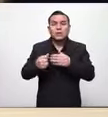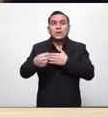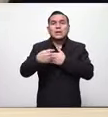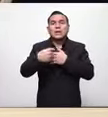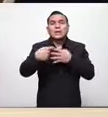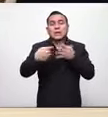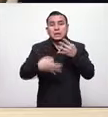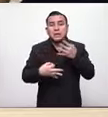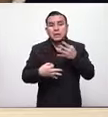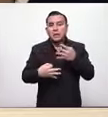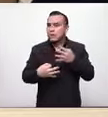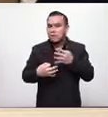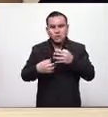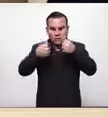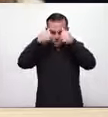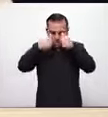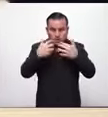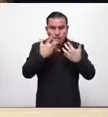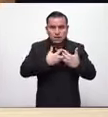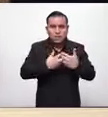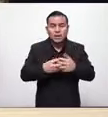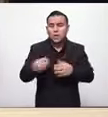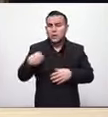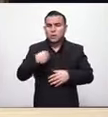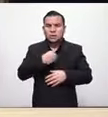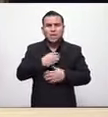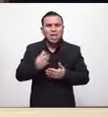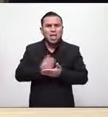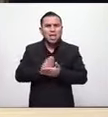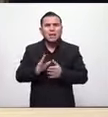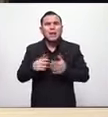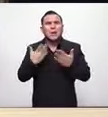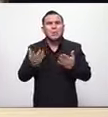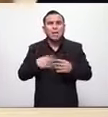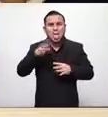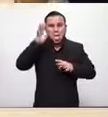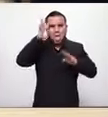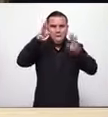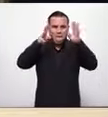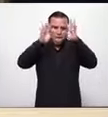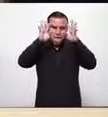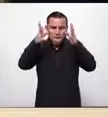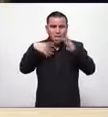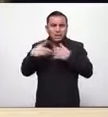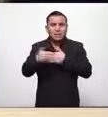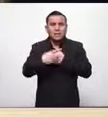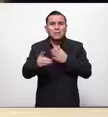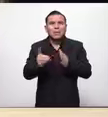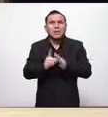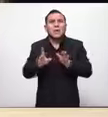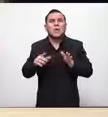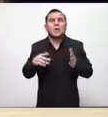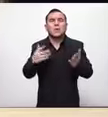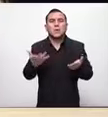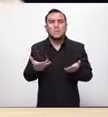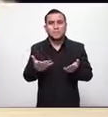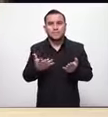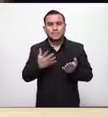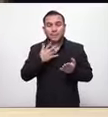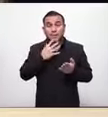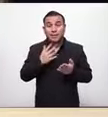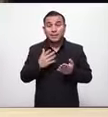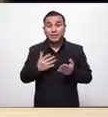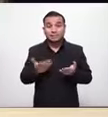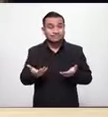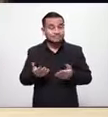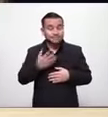leyes sin los los doctores que están viendo esto como pueden hacer leyes sin los demás diputados como pueden hacer leyes sin